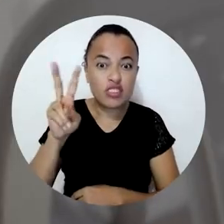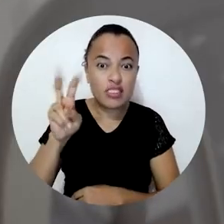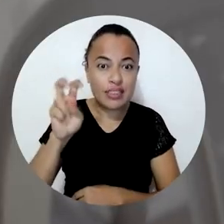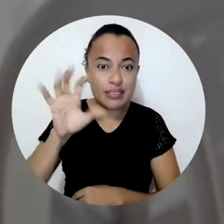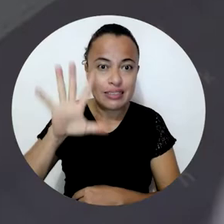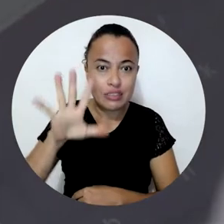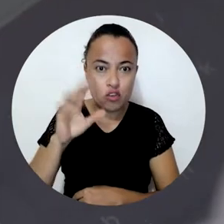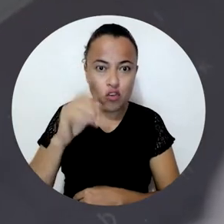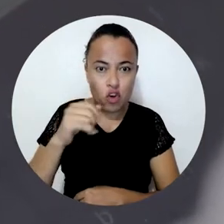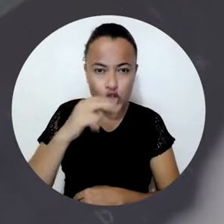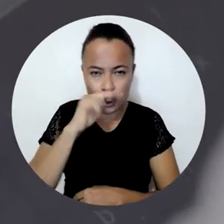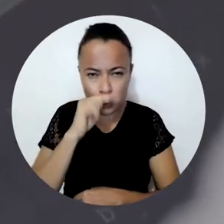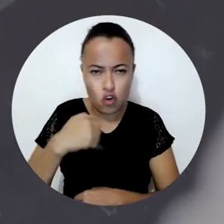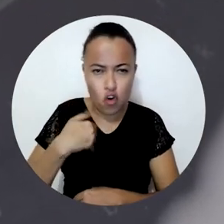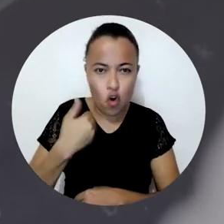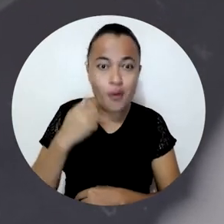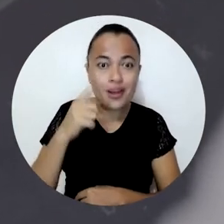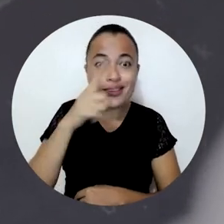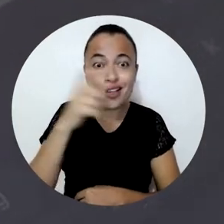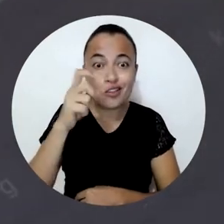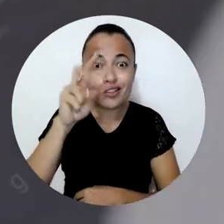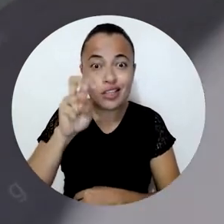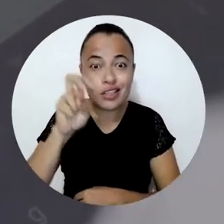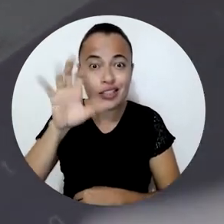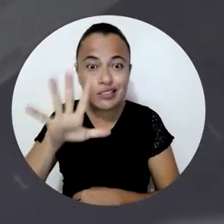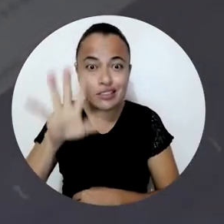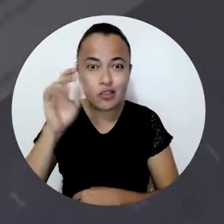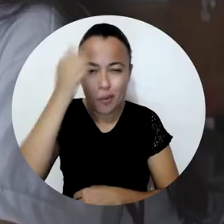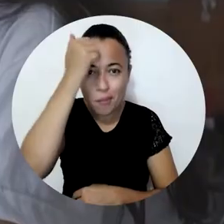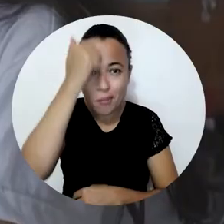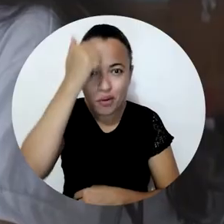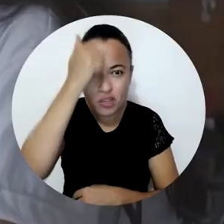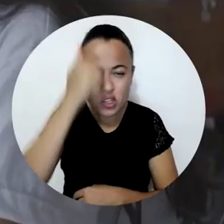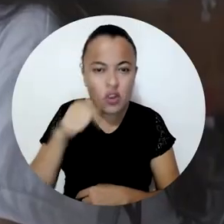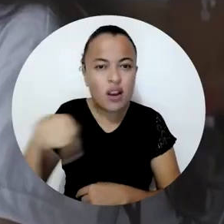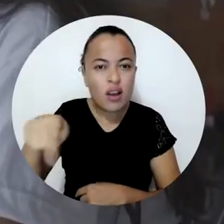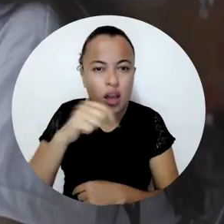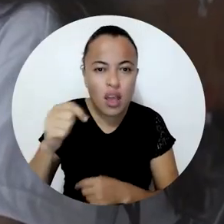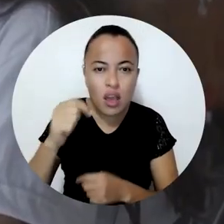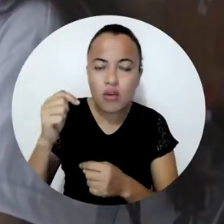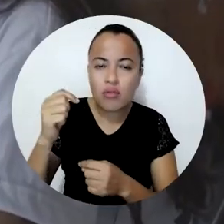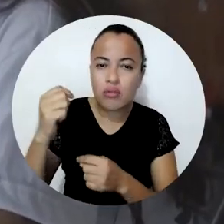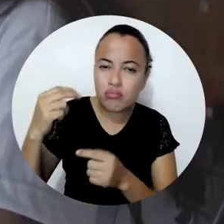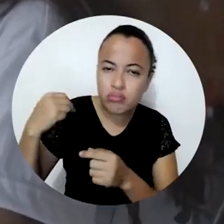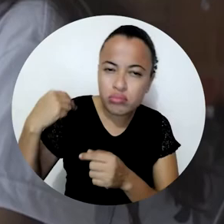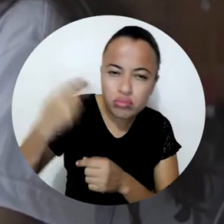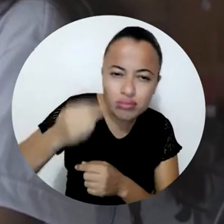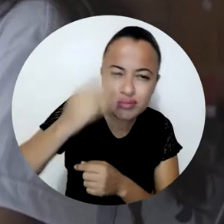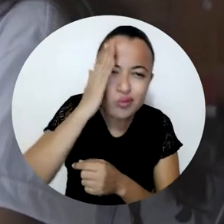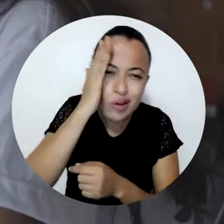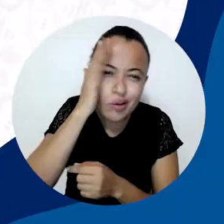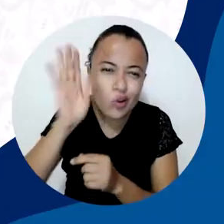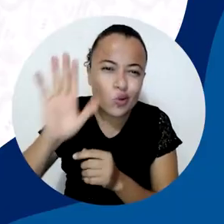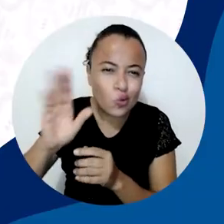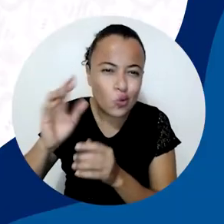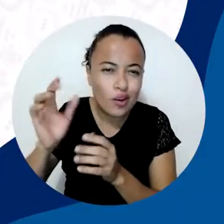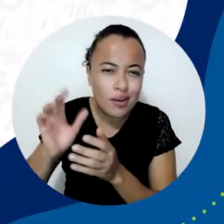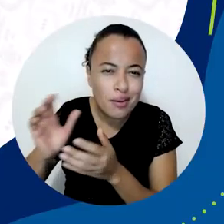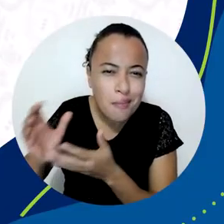165 docentes de colegios para recuperar la tradición oral y los saberes de la región con sus relatos.